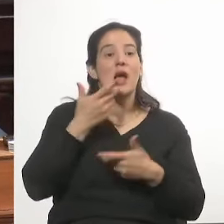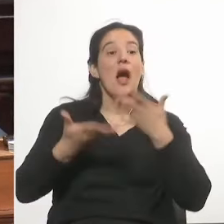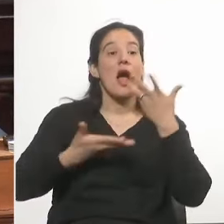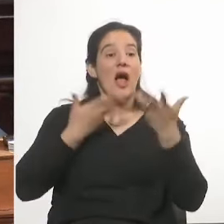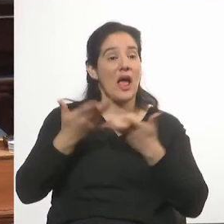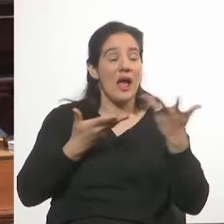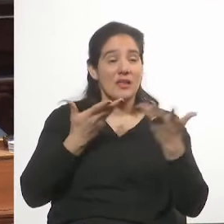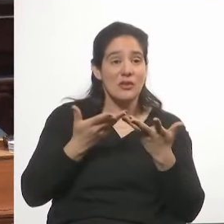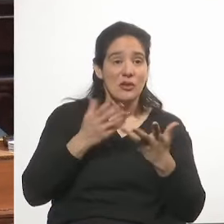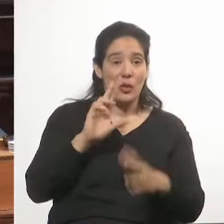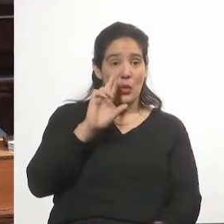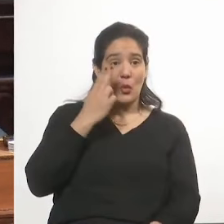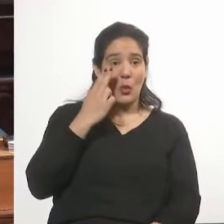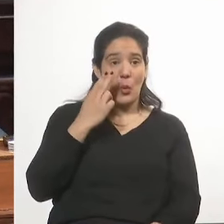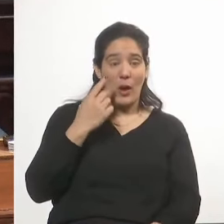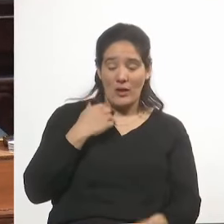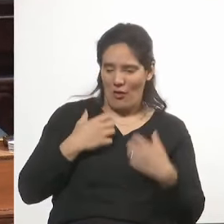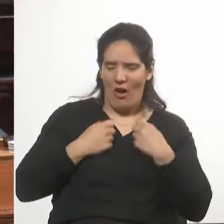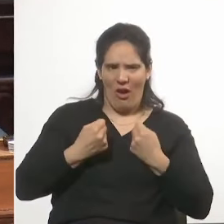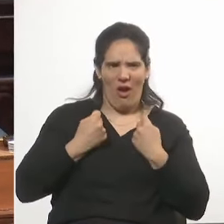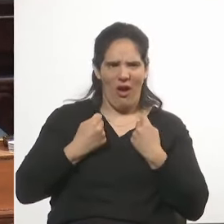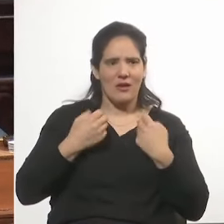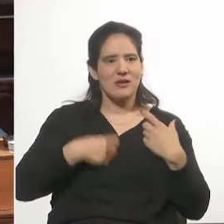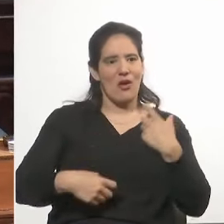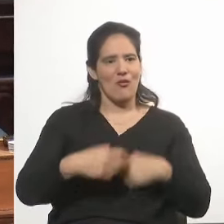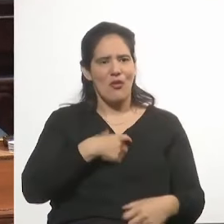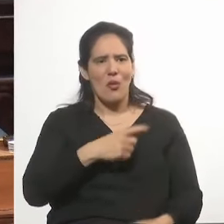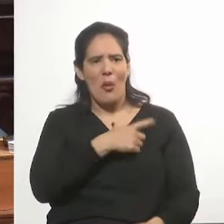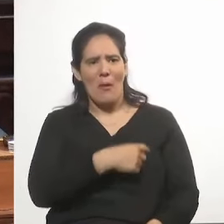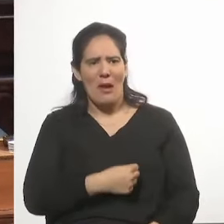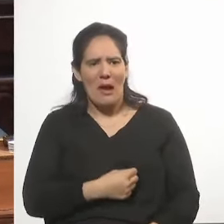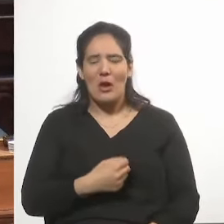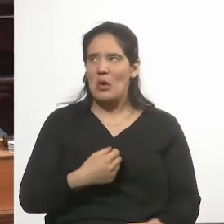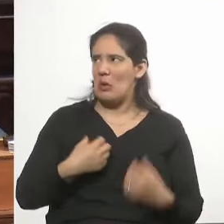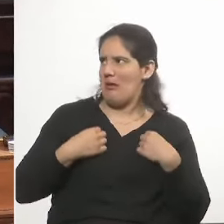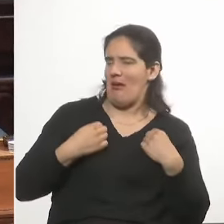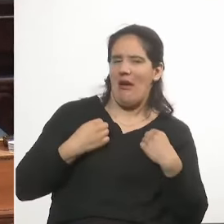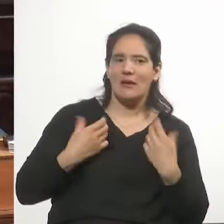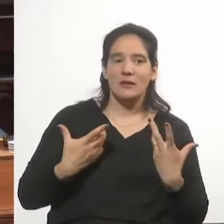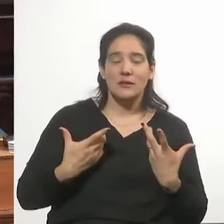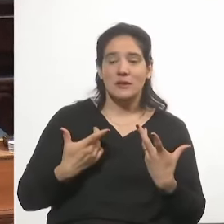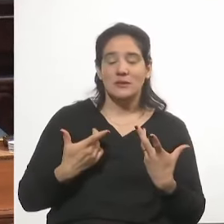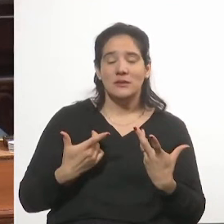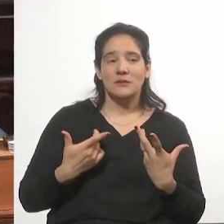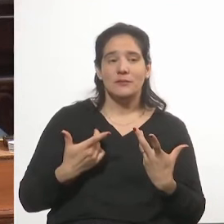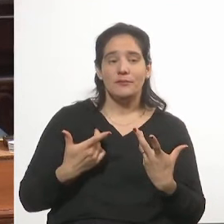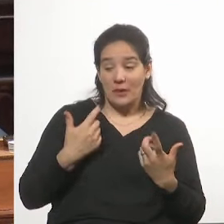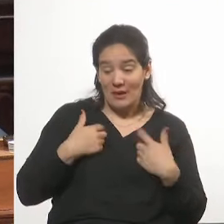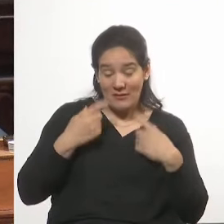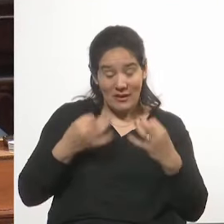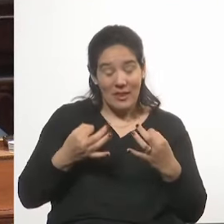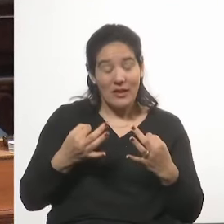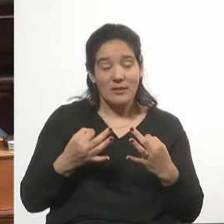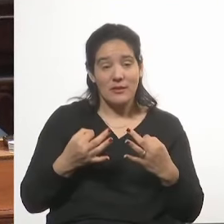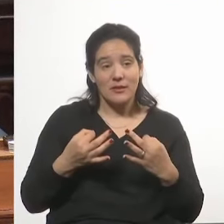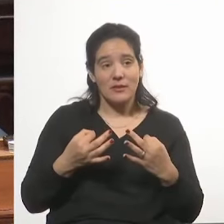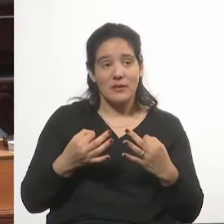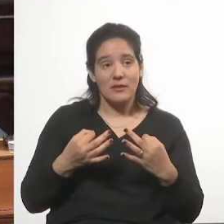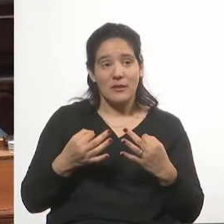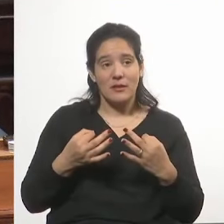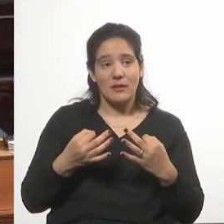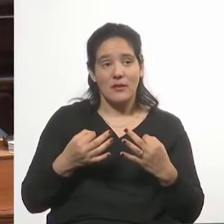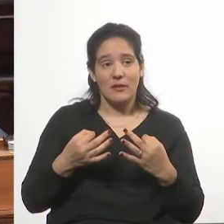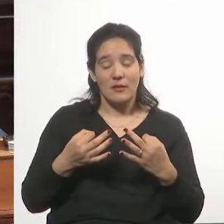canciones uruguayas, son hinchas de un cuadro de Uruguay, muestran su camiseta con orgullo. Realmente es